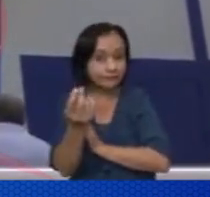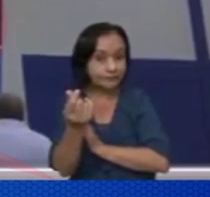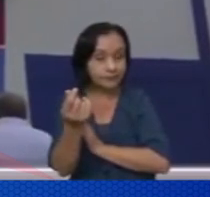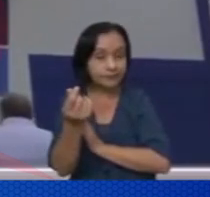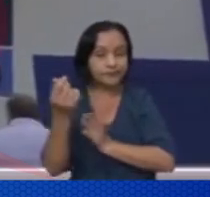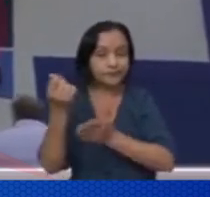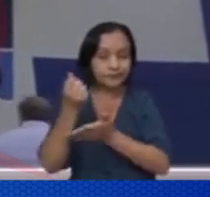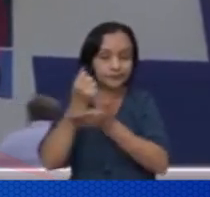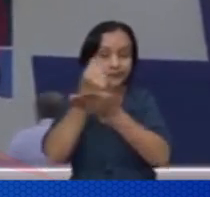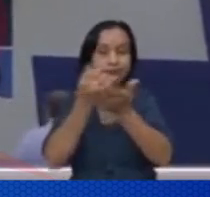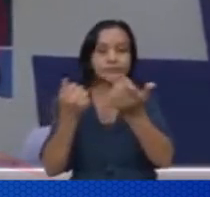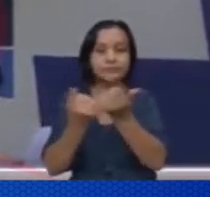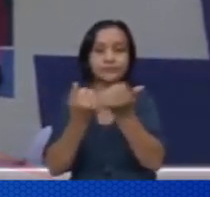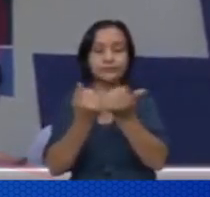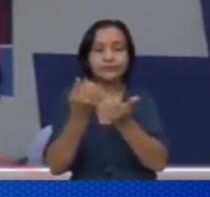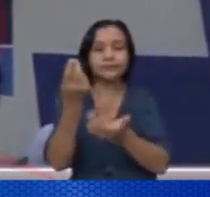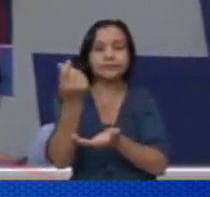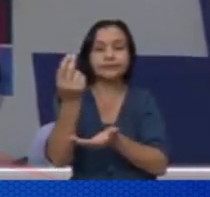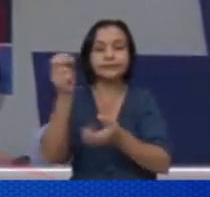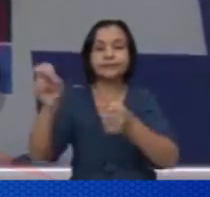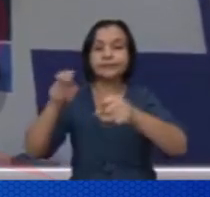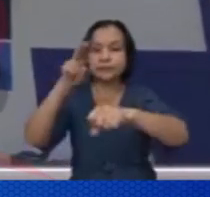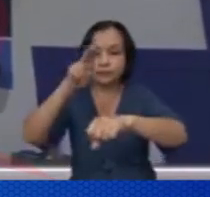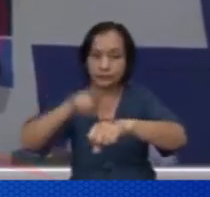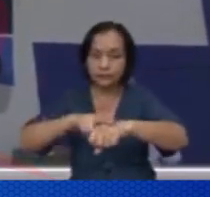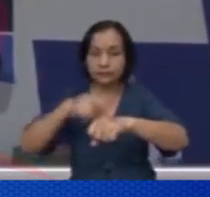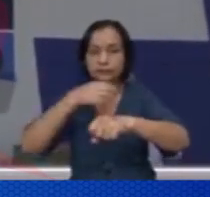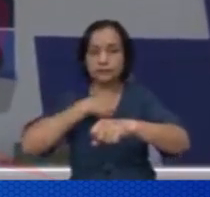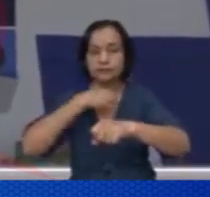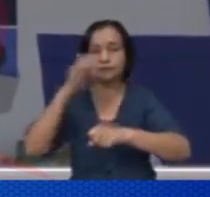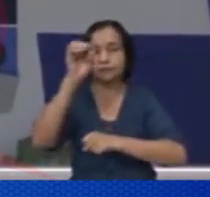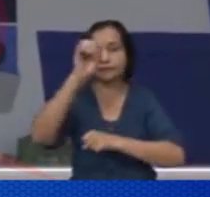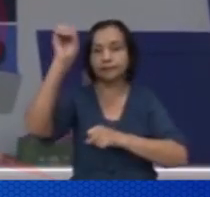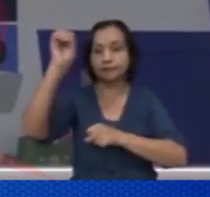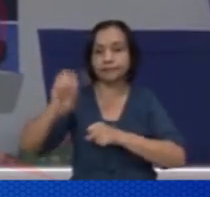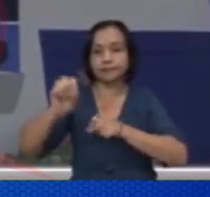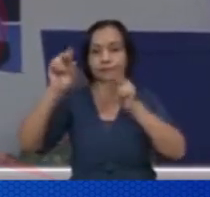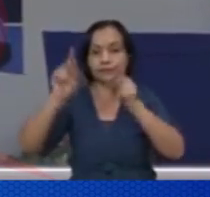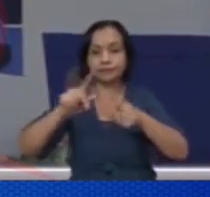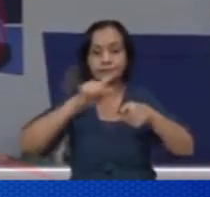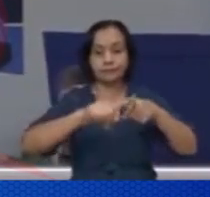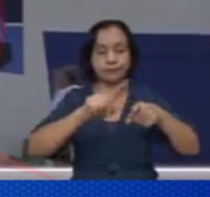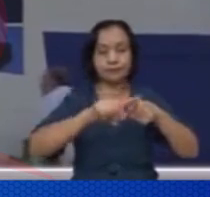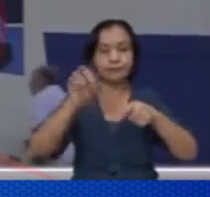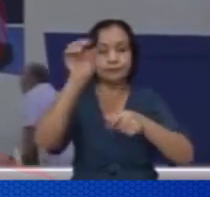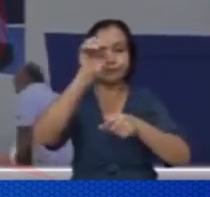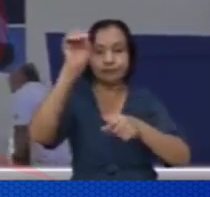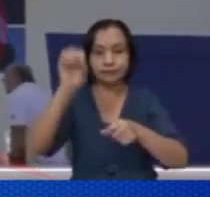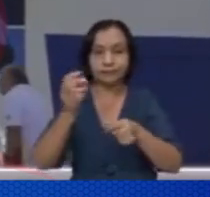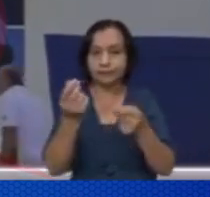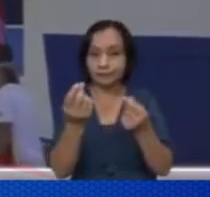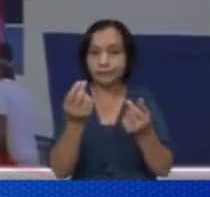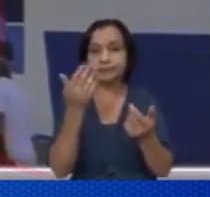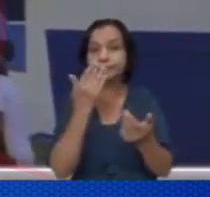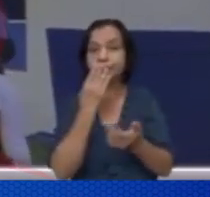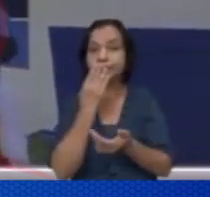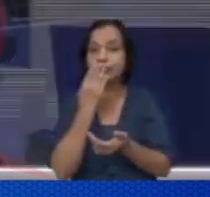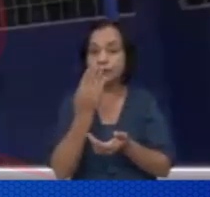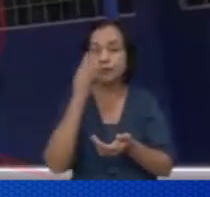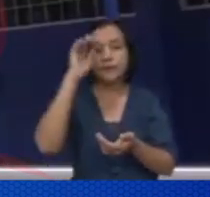estarán realizando con recursos propios, así como recursos externos, a través de donaciones y préstamos